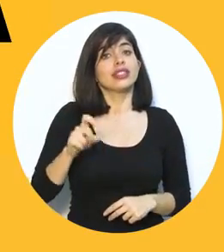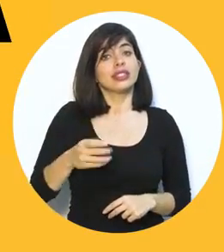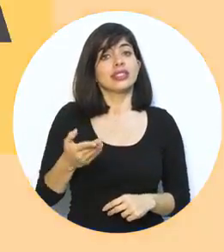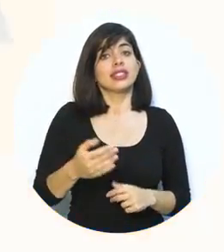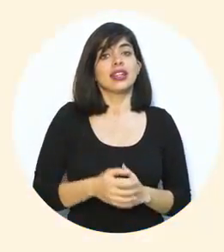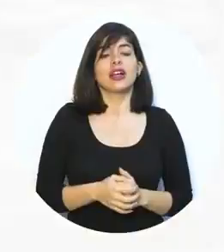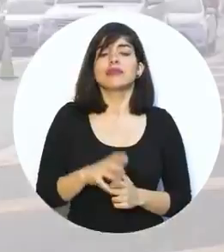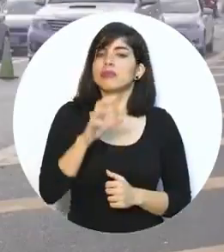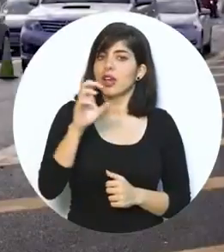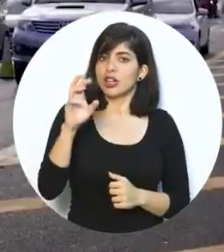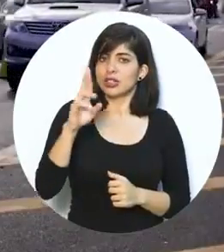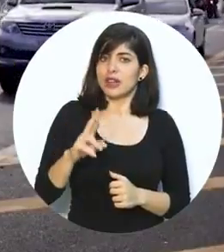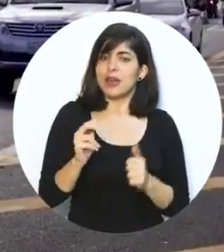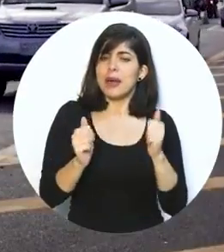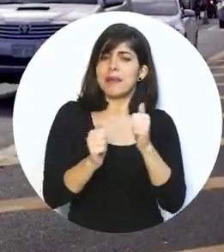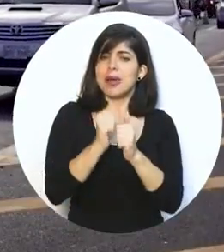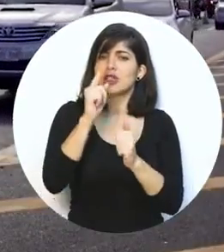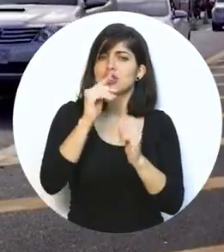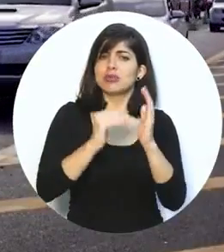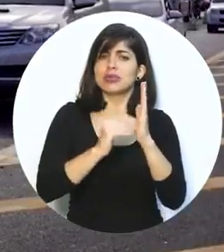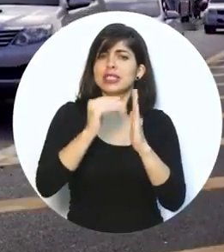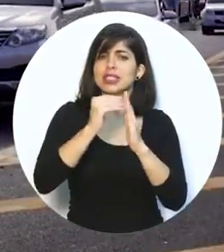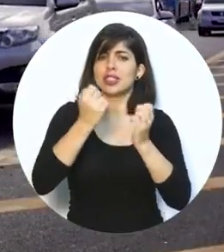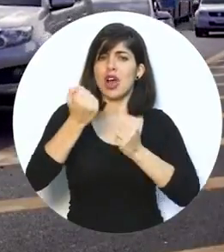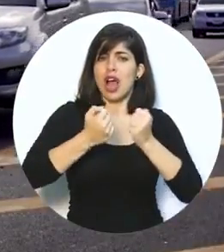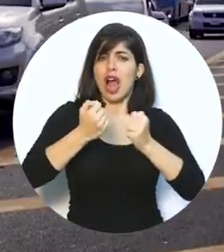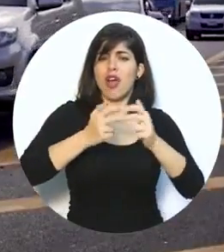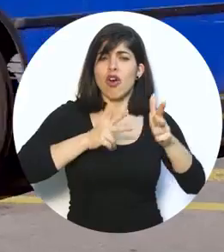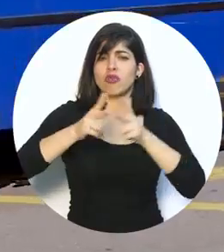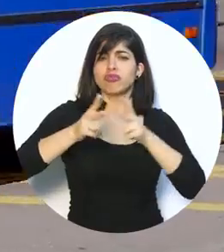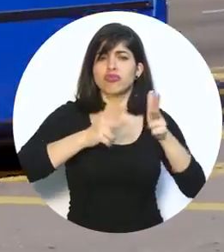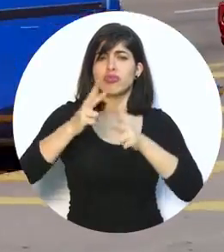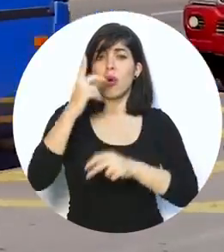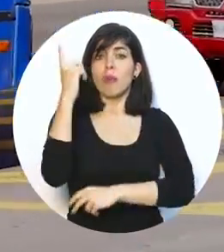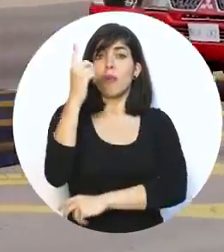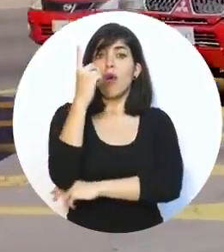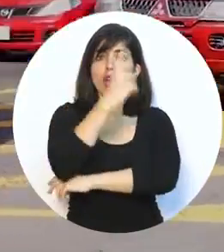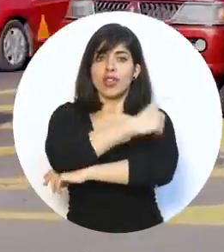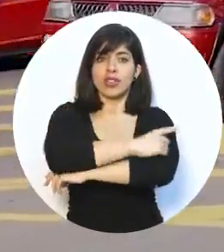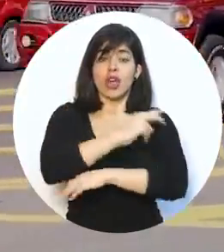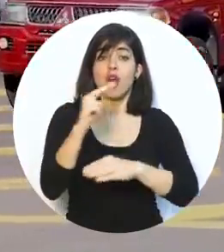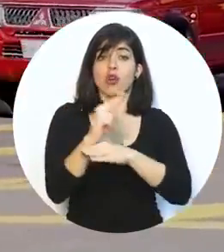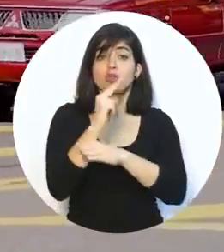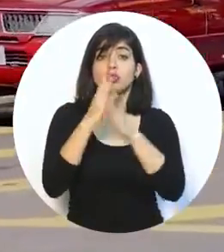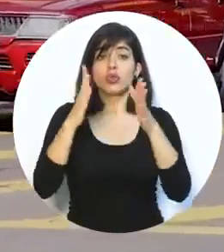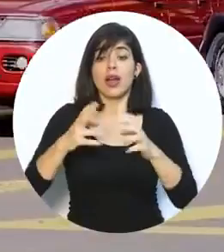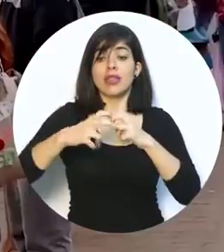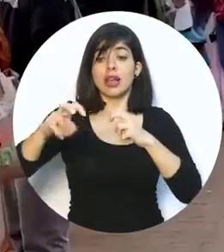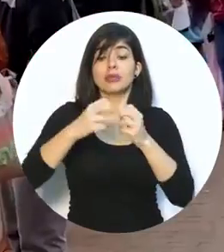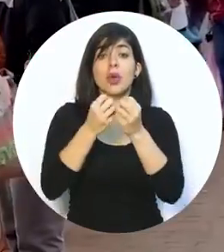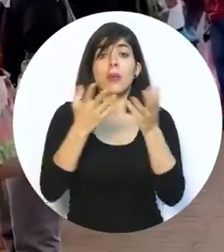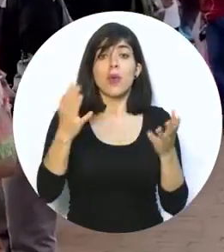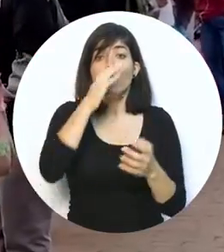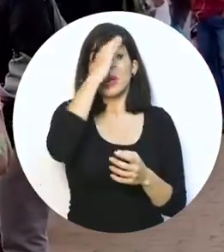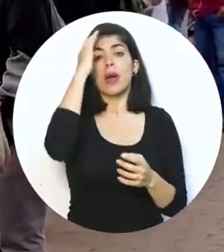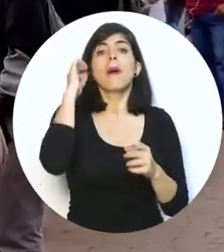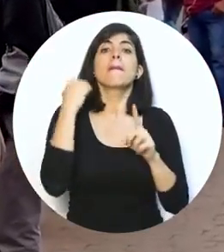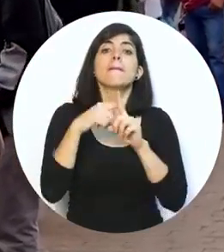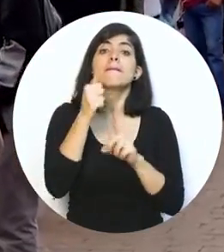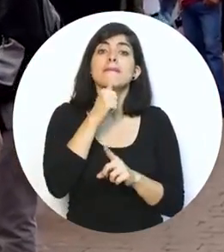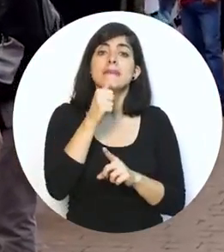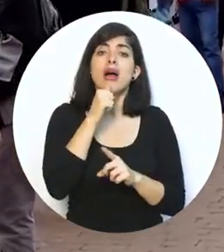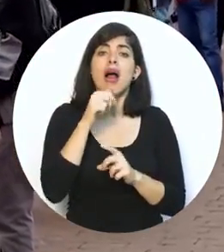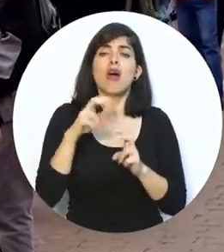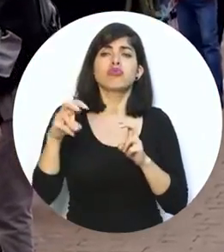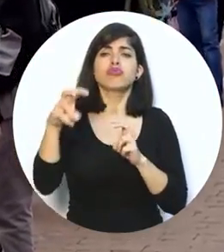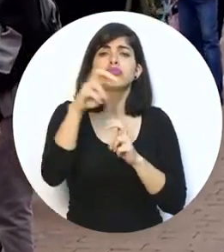Rica necesita. En Costa Rica, más de un millón de vehículos circulan diariamente. Los usuarios del transporte público y